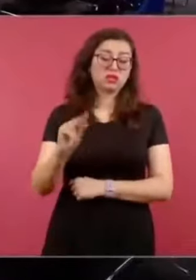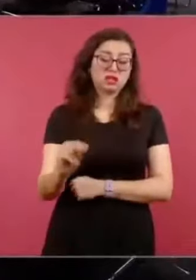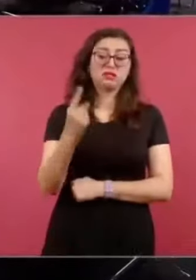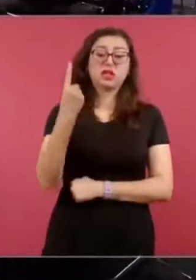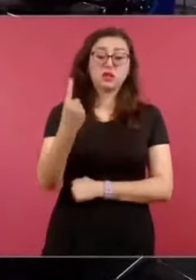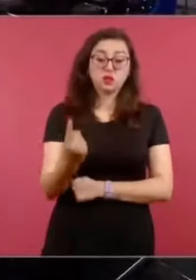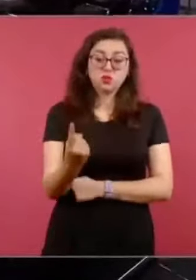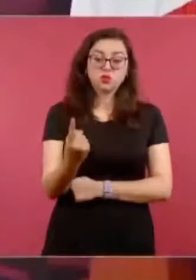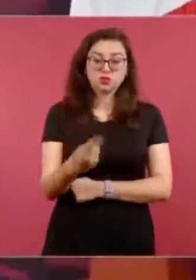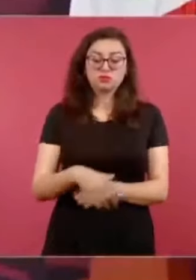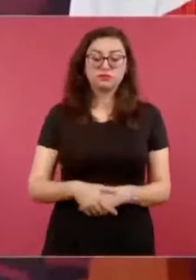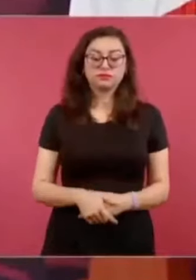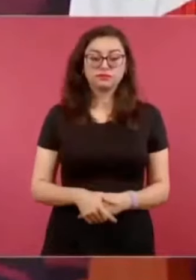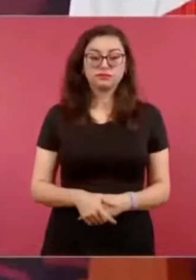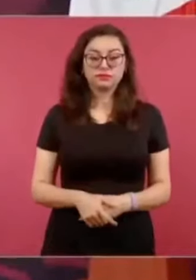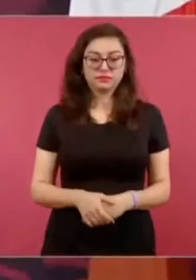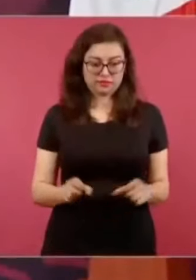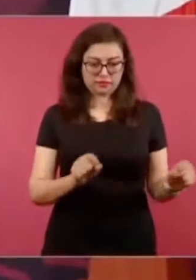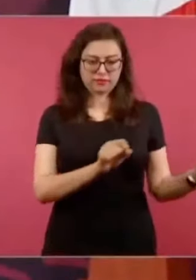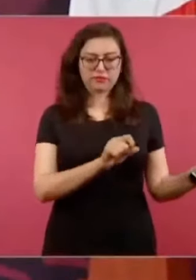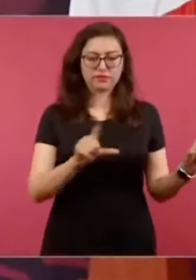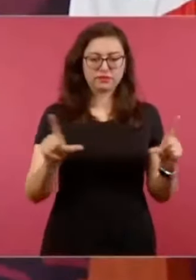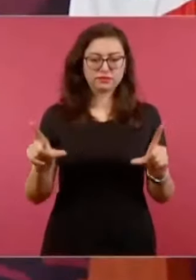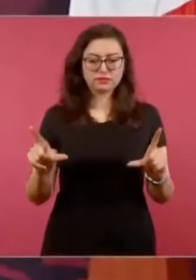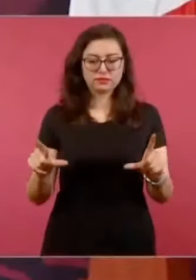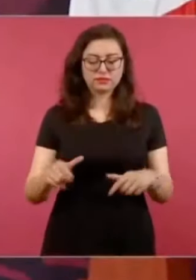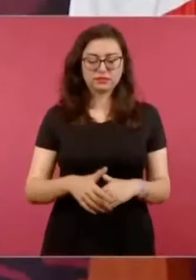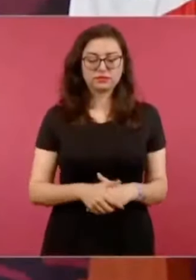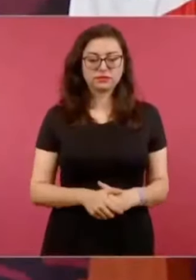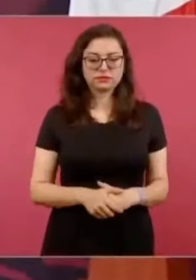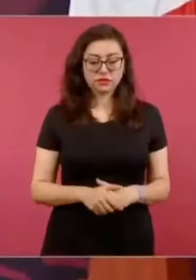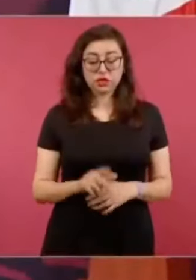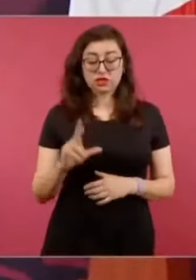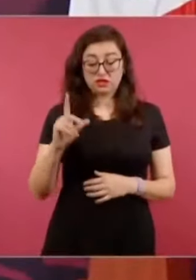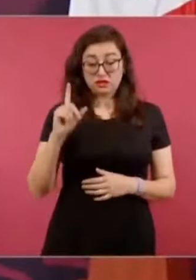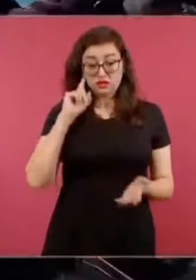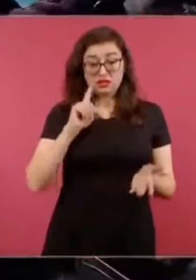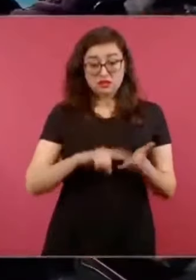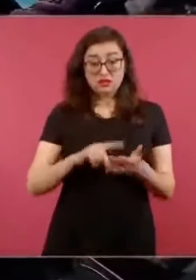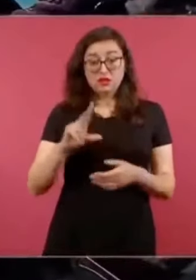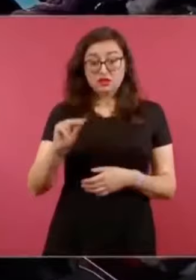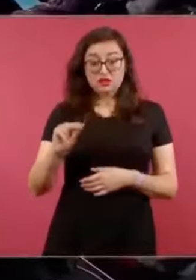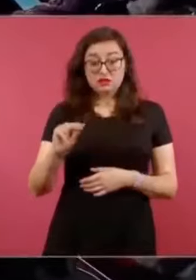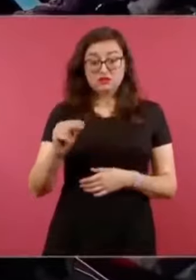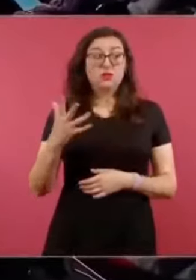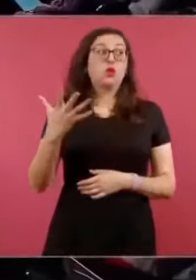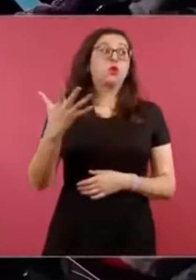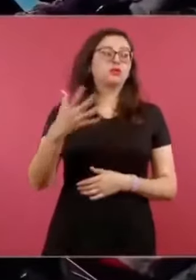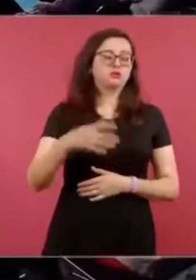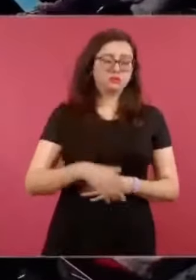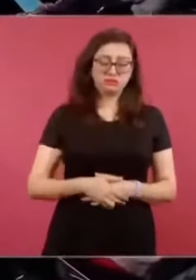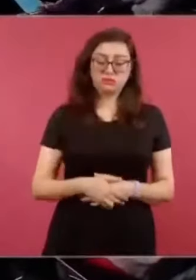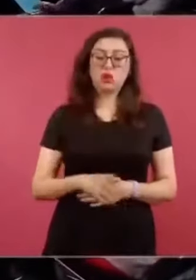a ver si pones la lámina, creo que 81, 85,